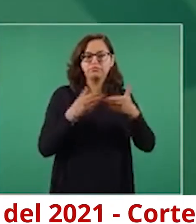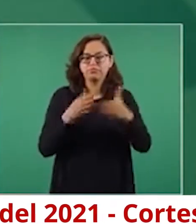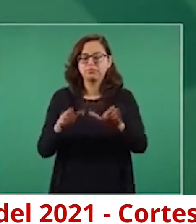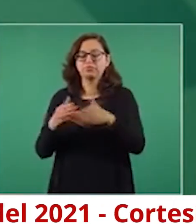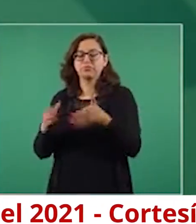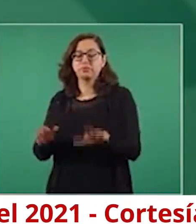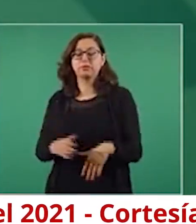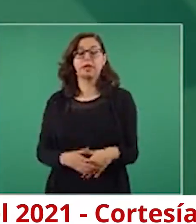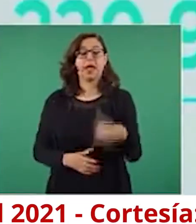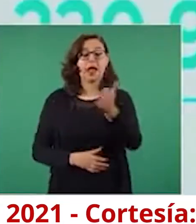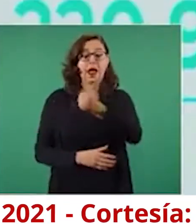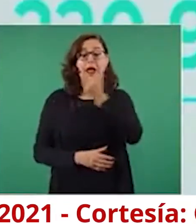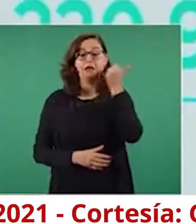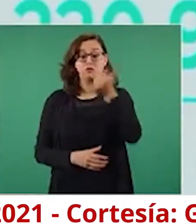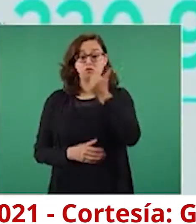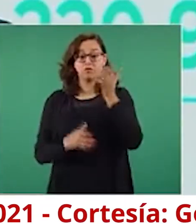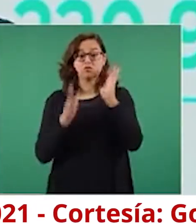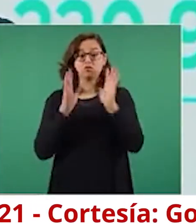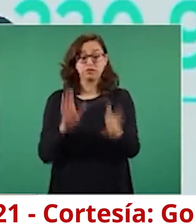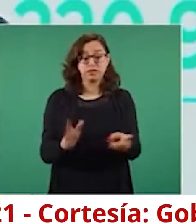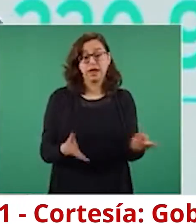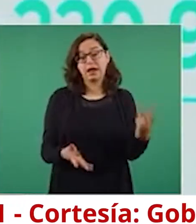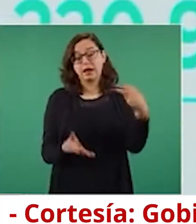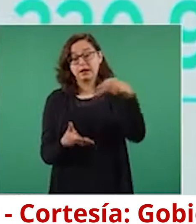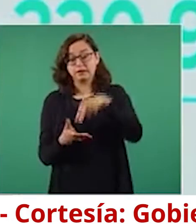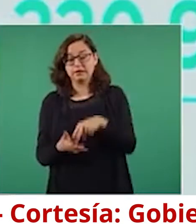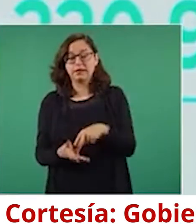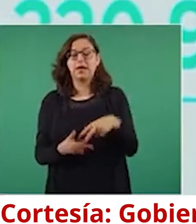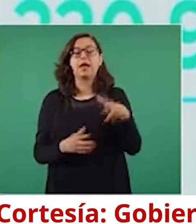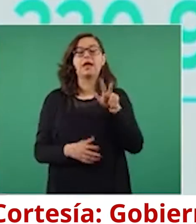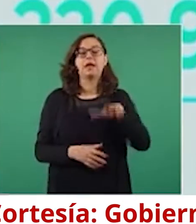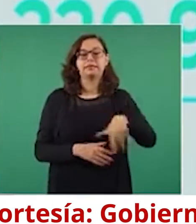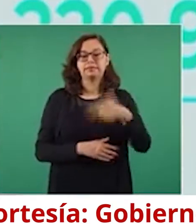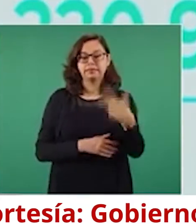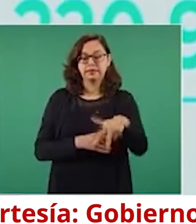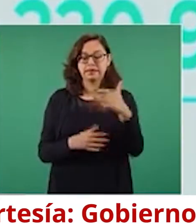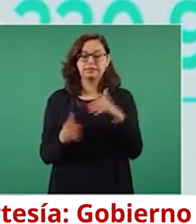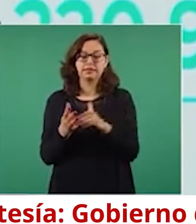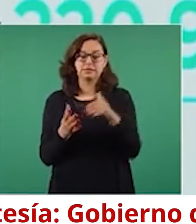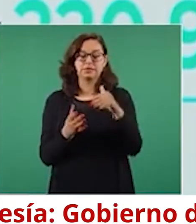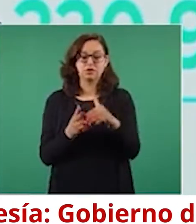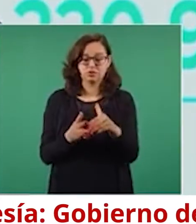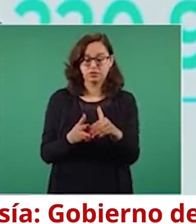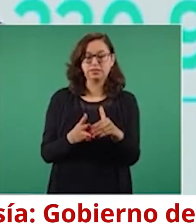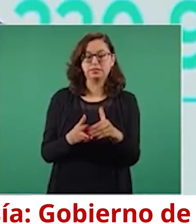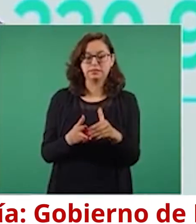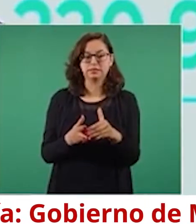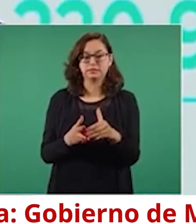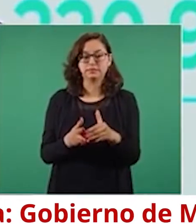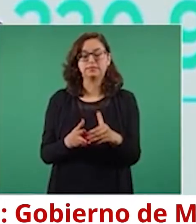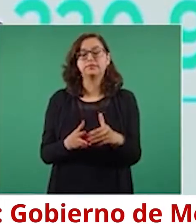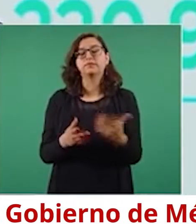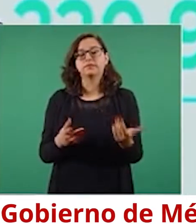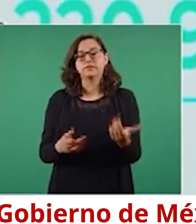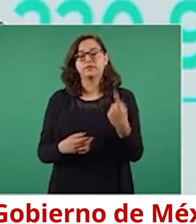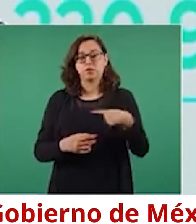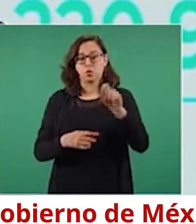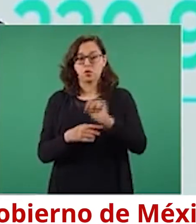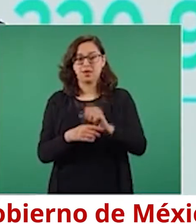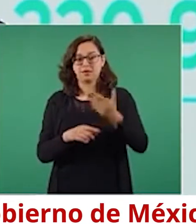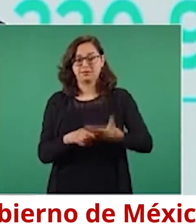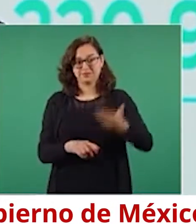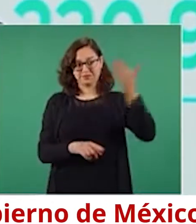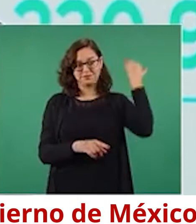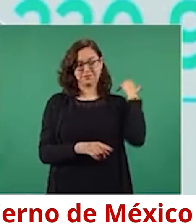regresaron a las aulas, tenemos 13 millones 220 mil 916, a diferencia de la semana